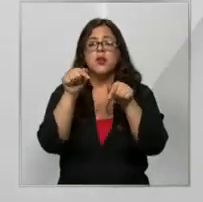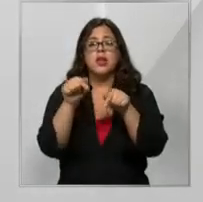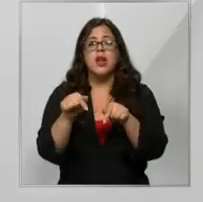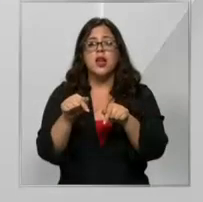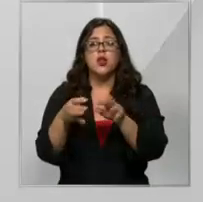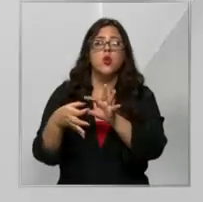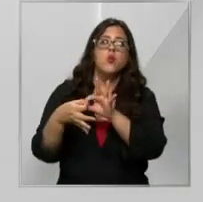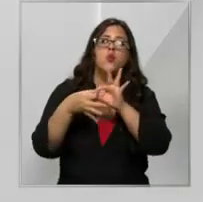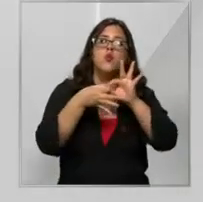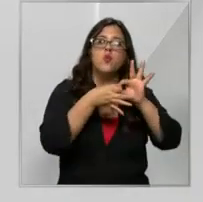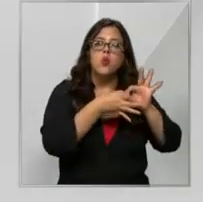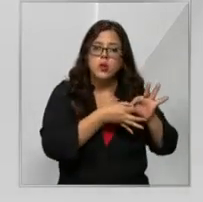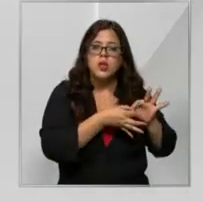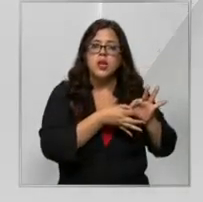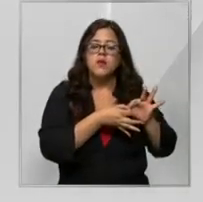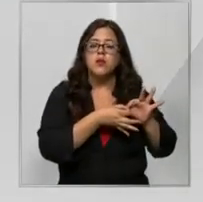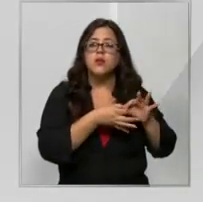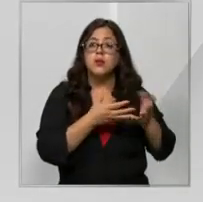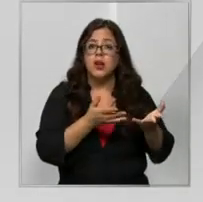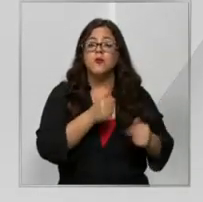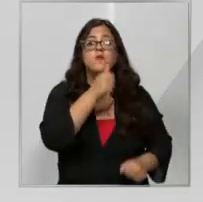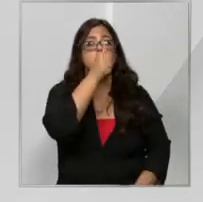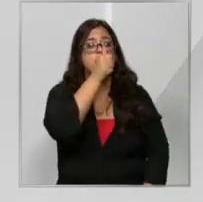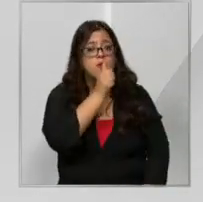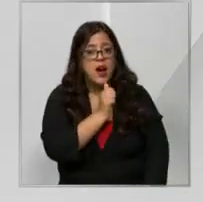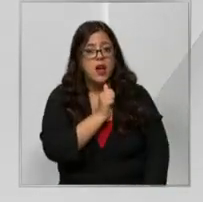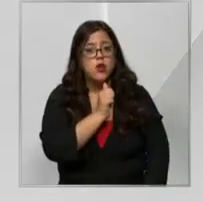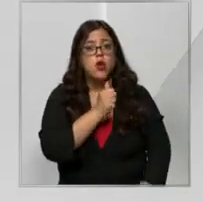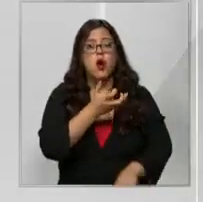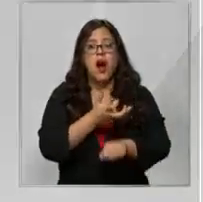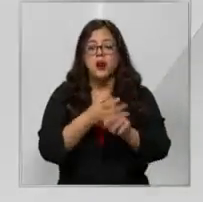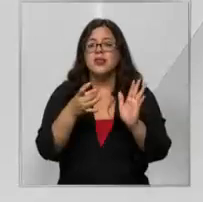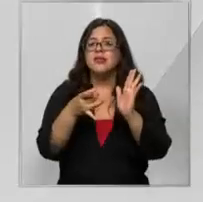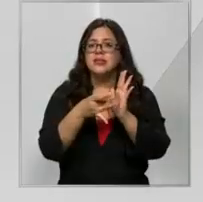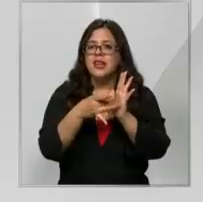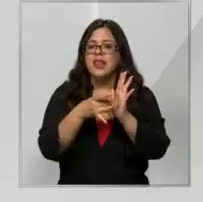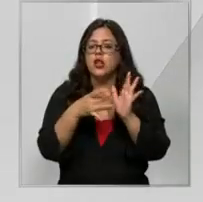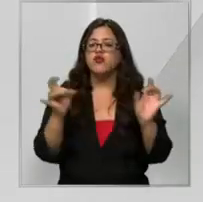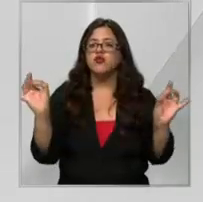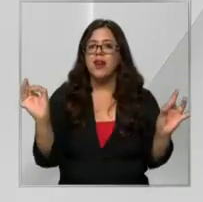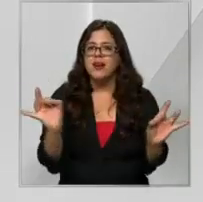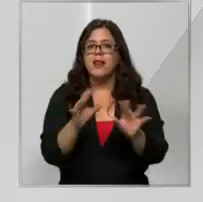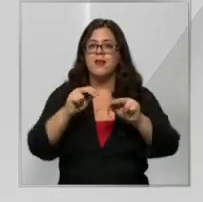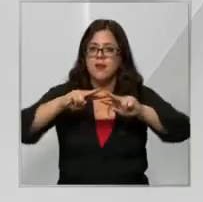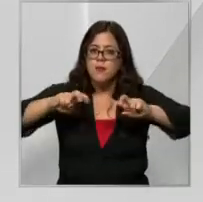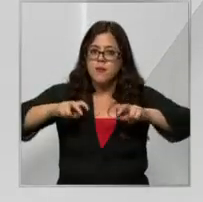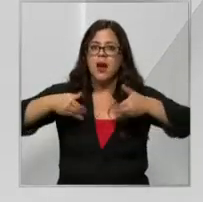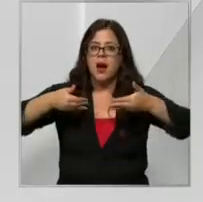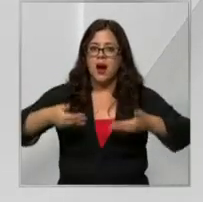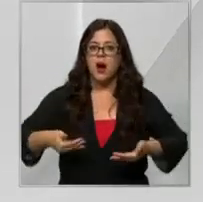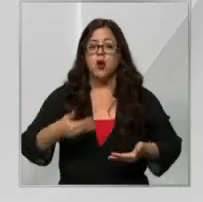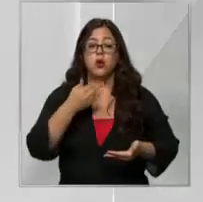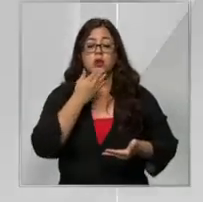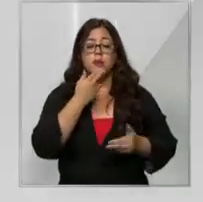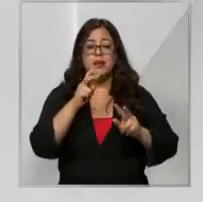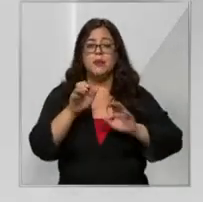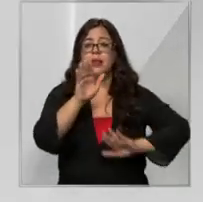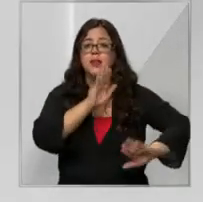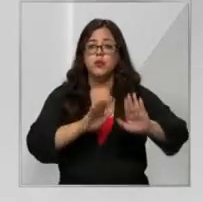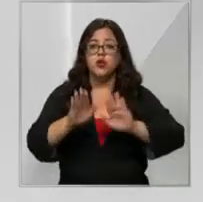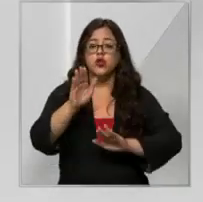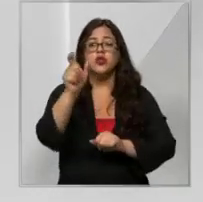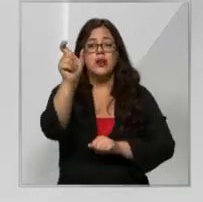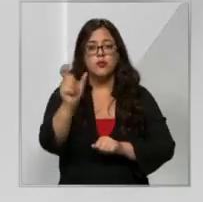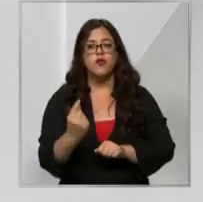una causa que está bajo reserva, toda vez que hay un delito muy grave que está siendo indagado y además a modo de protección de